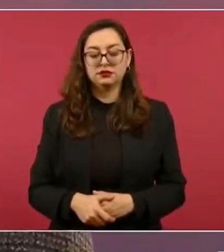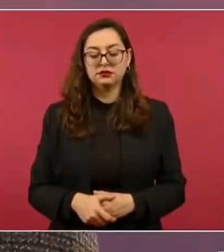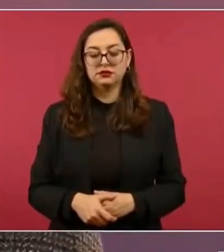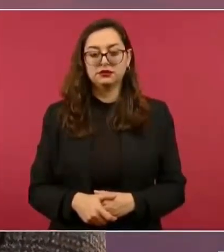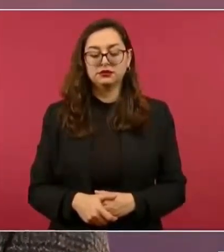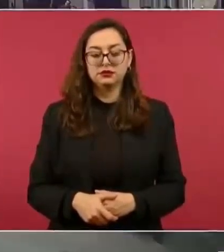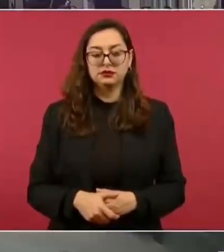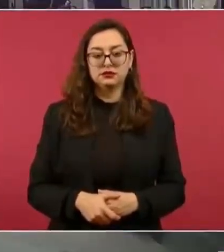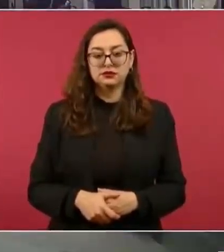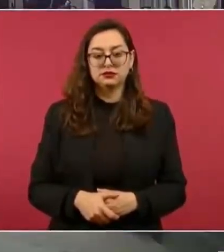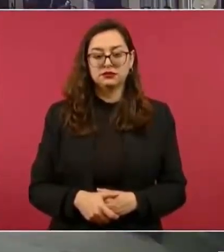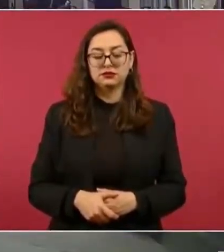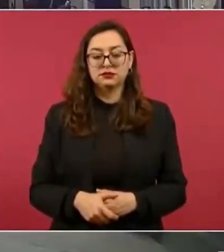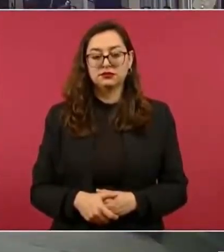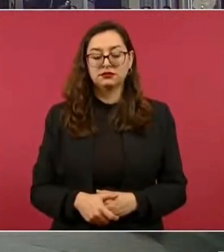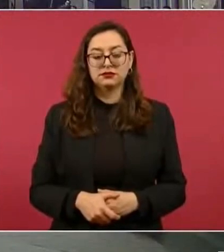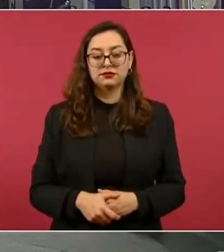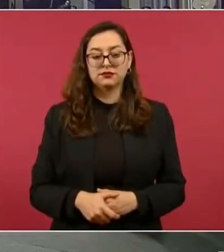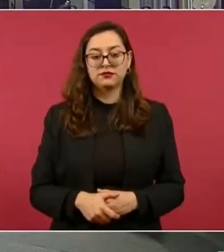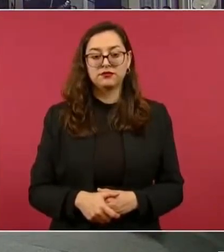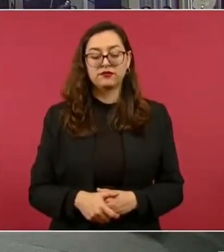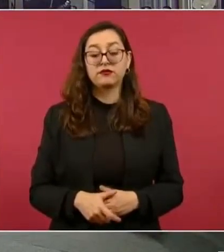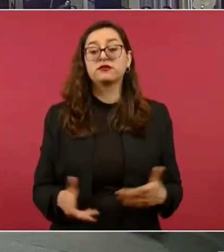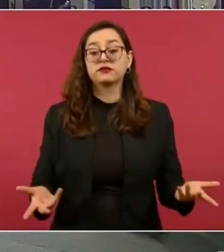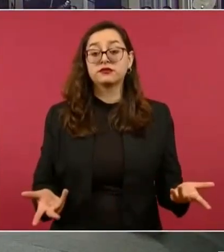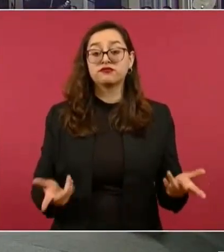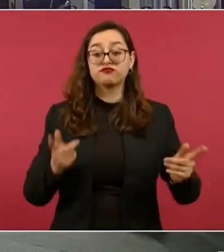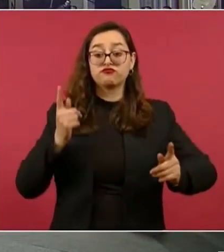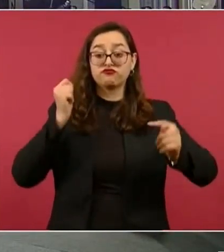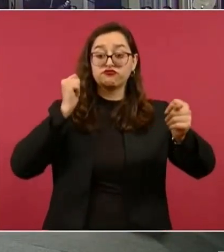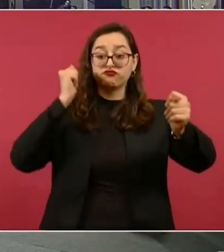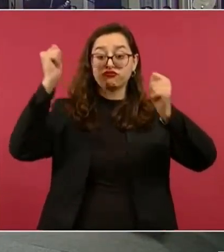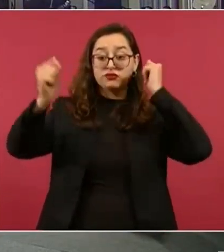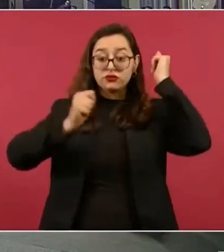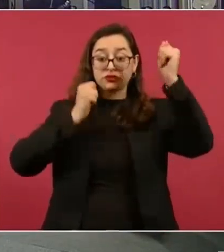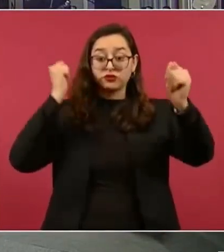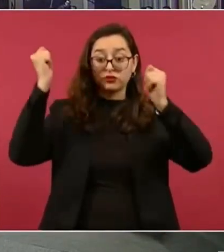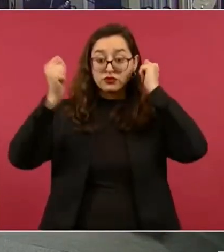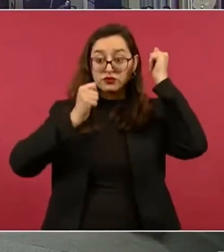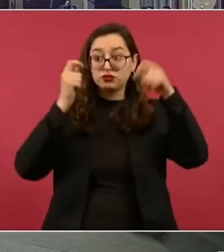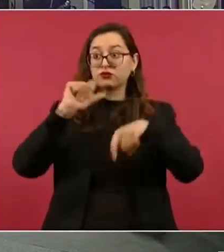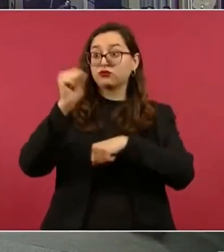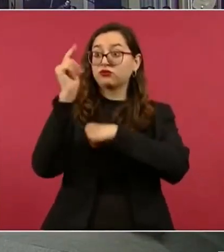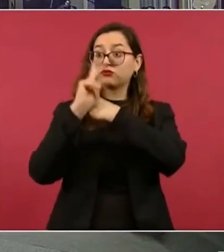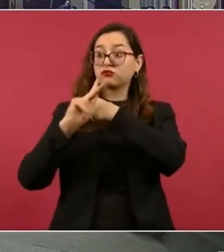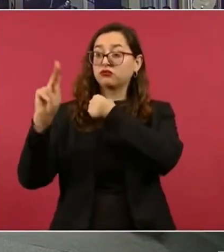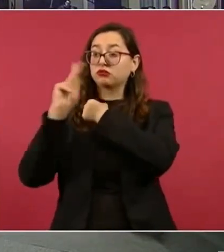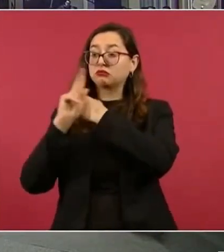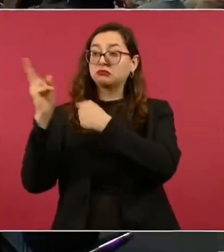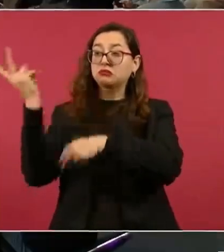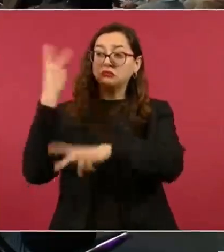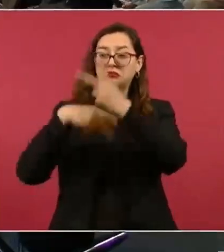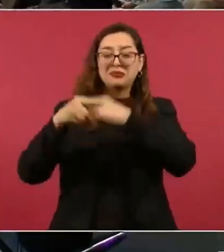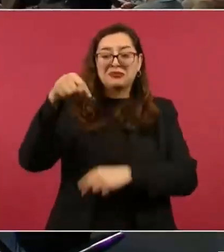que no tienen oportunidad de ir a Tlatihuacán,